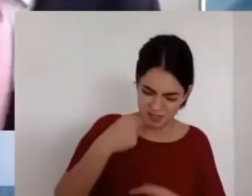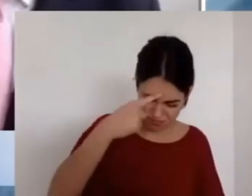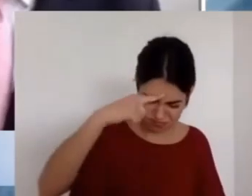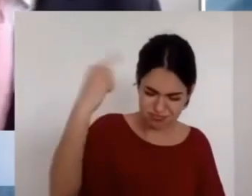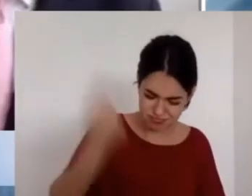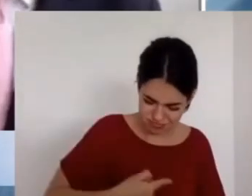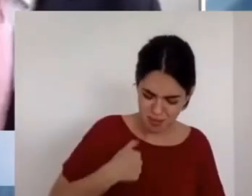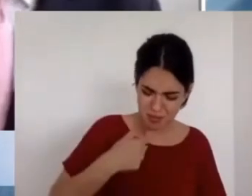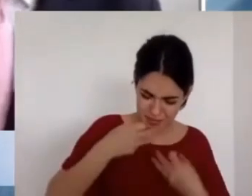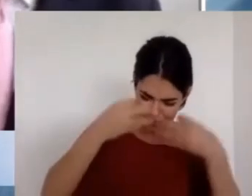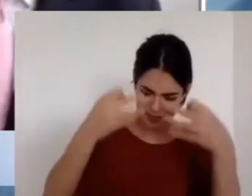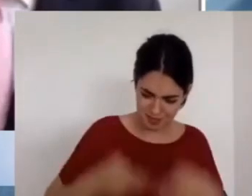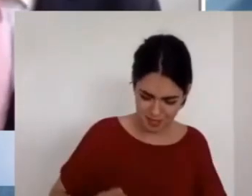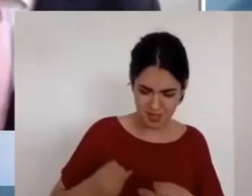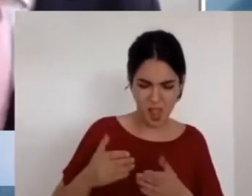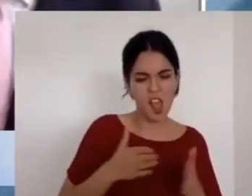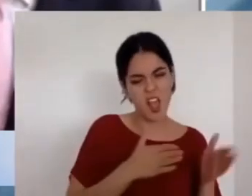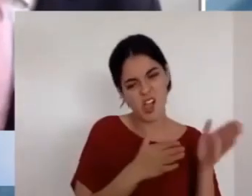Dice,